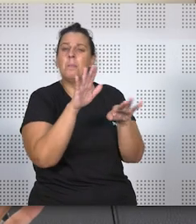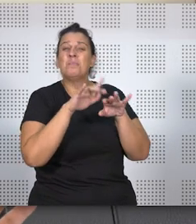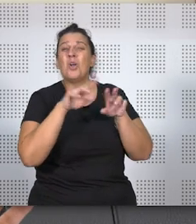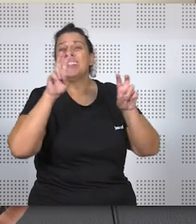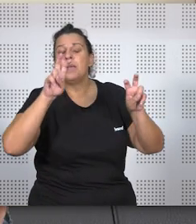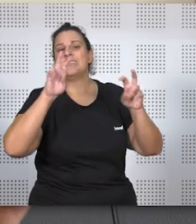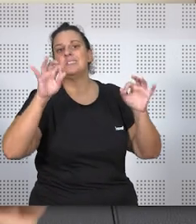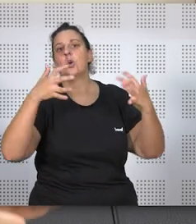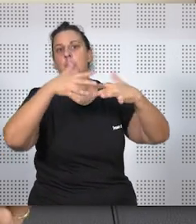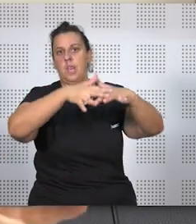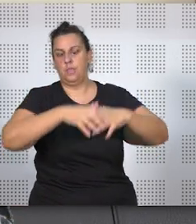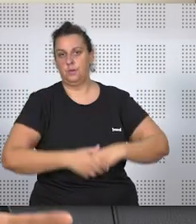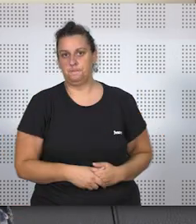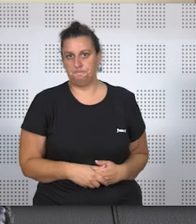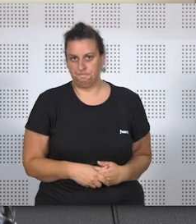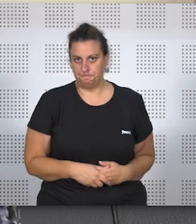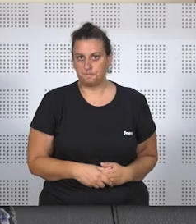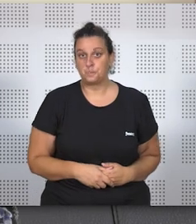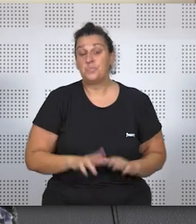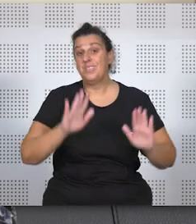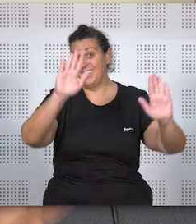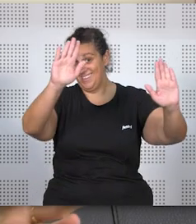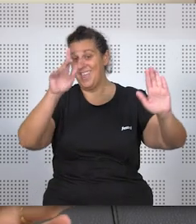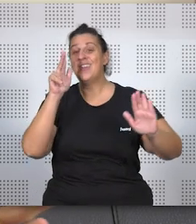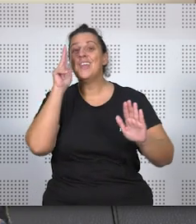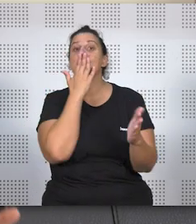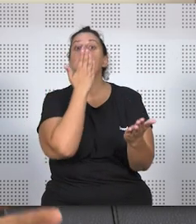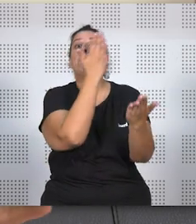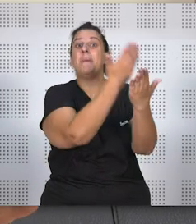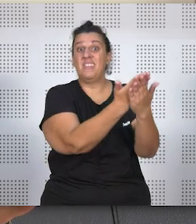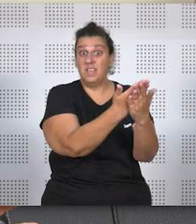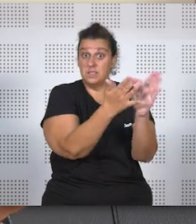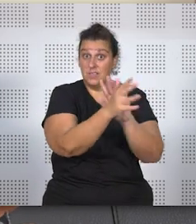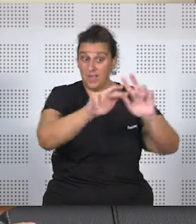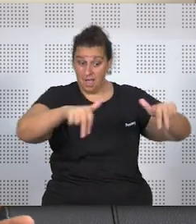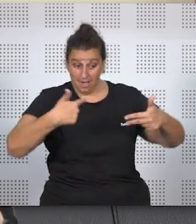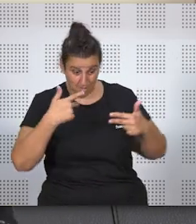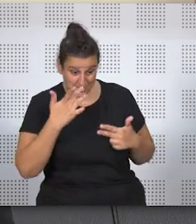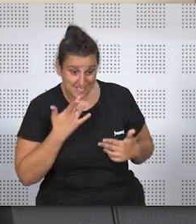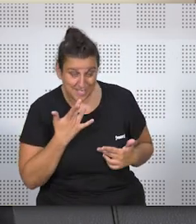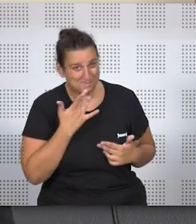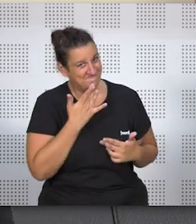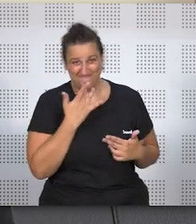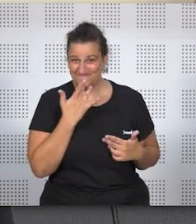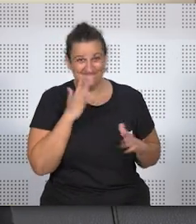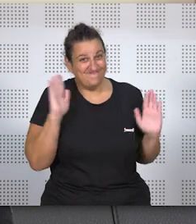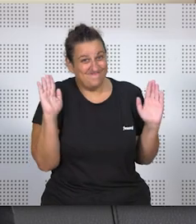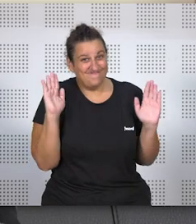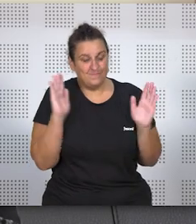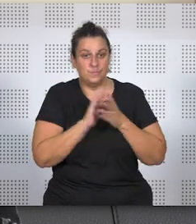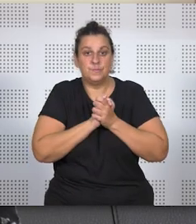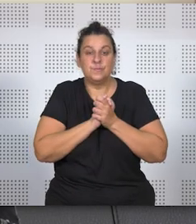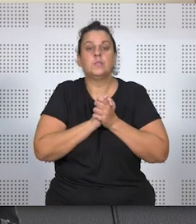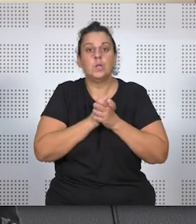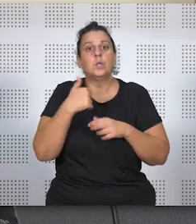conciliación. El derecho es a solicitarlo, no quiere decir que automáticamente nos lo vayan a conceder. En estos casos